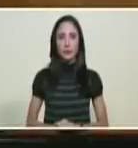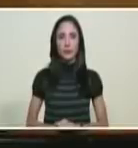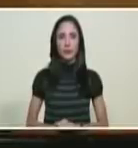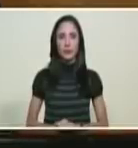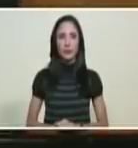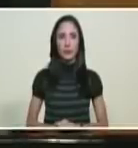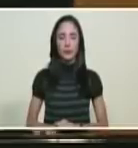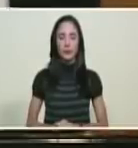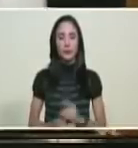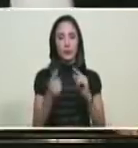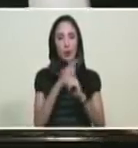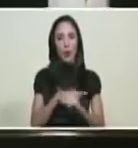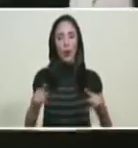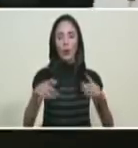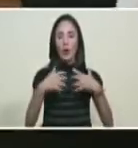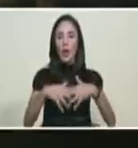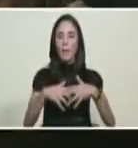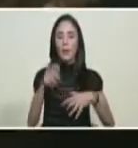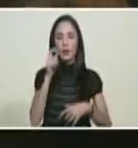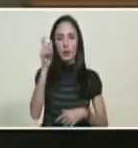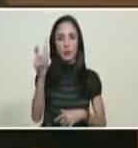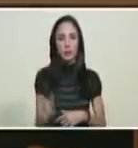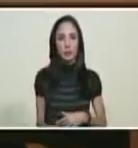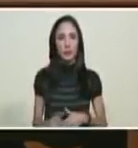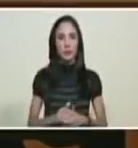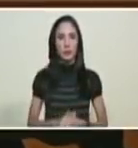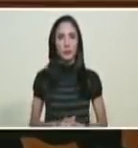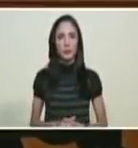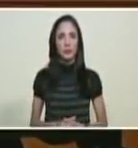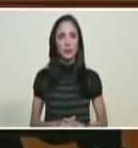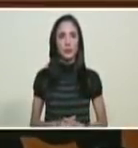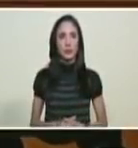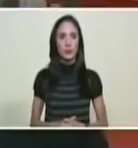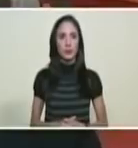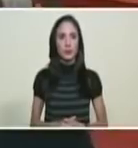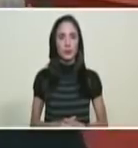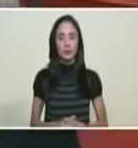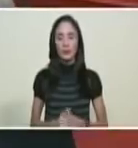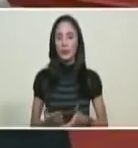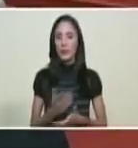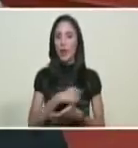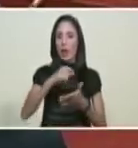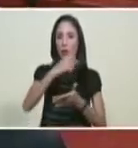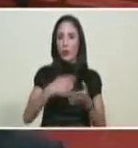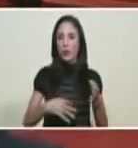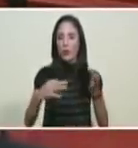Empresa Petro Cariña, Compañía Anónima. El